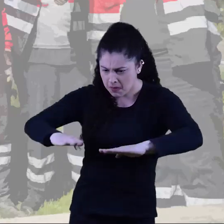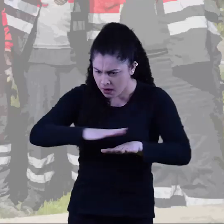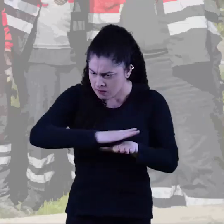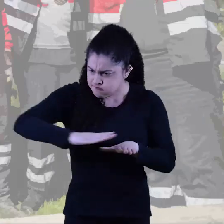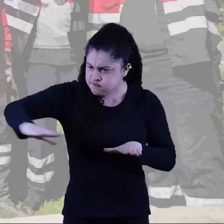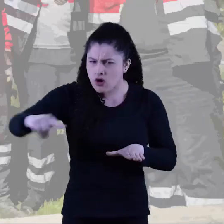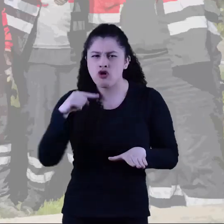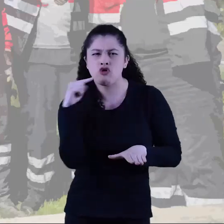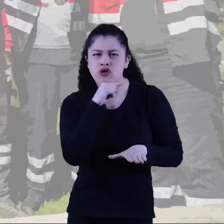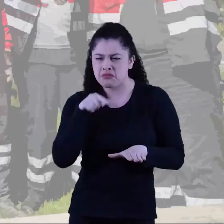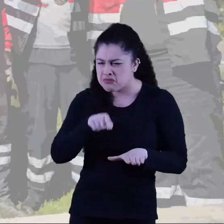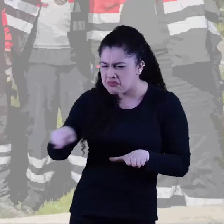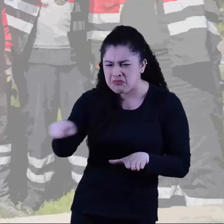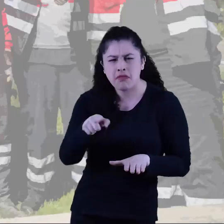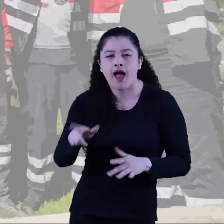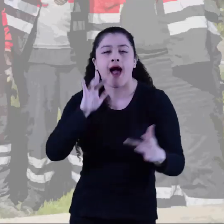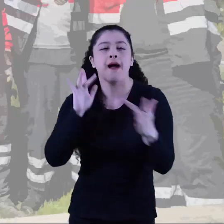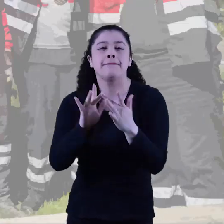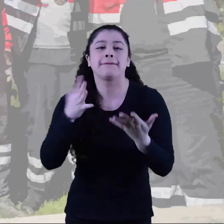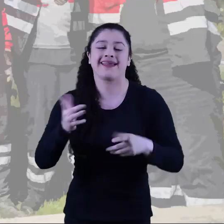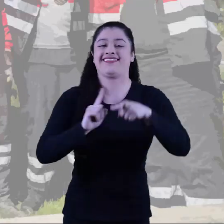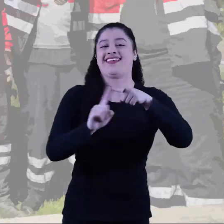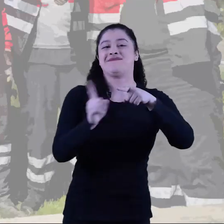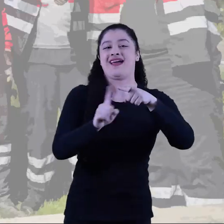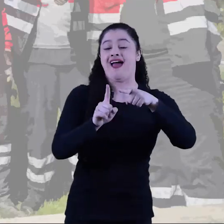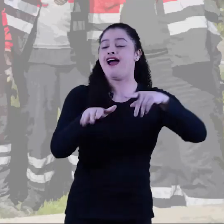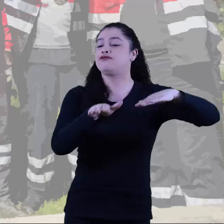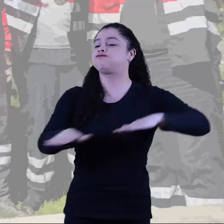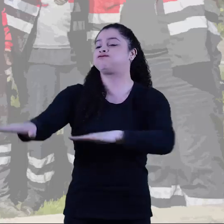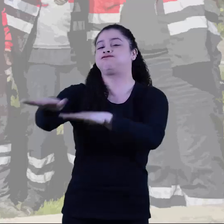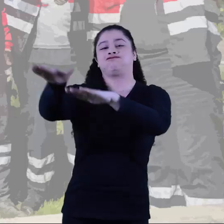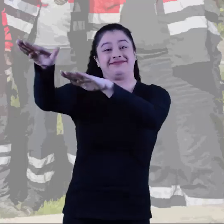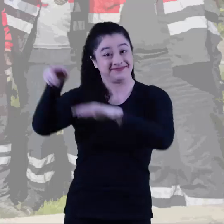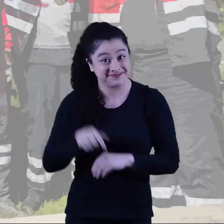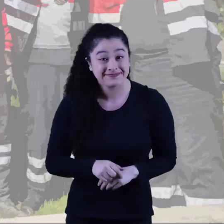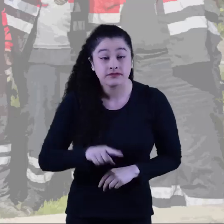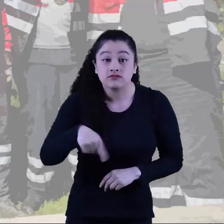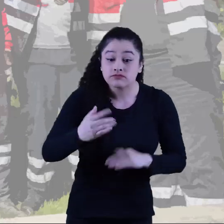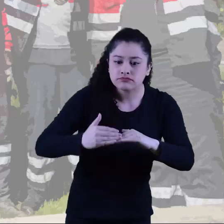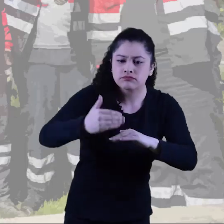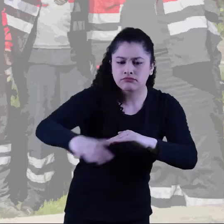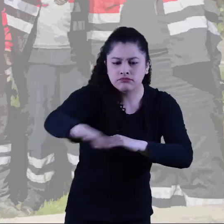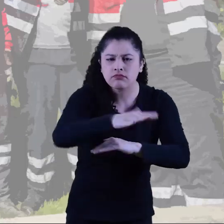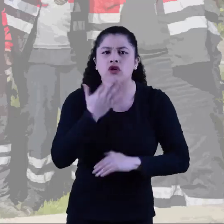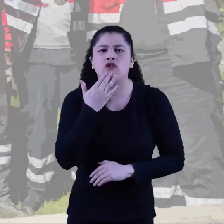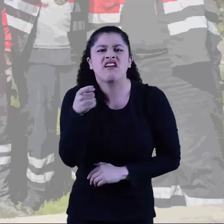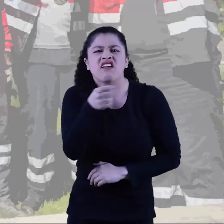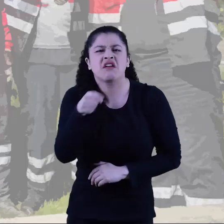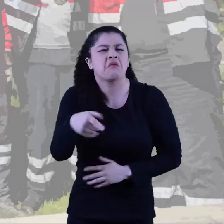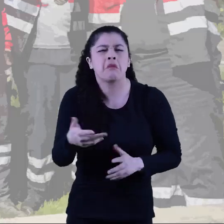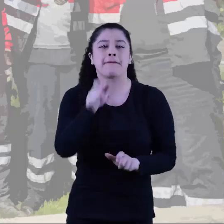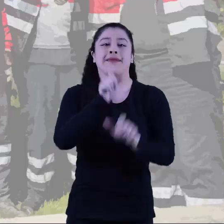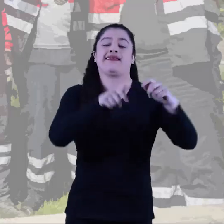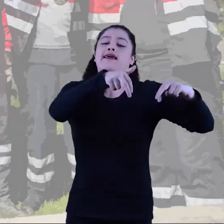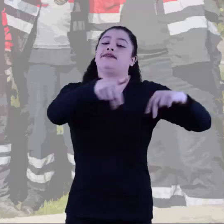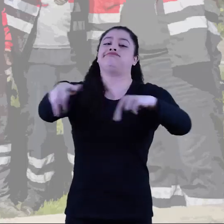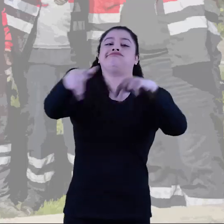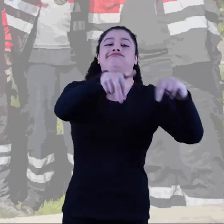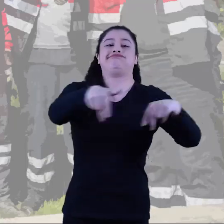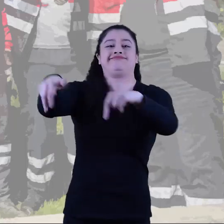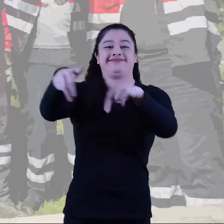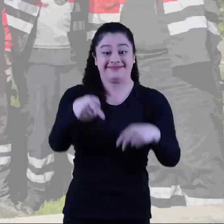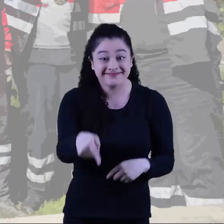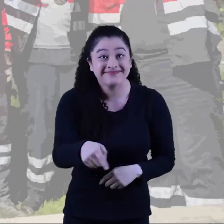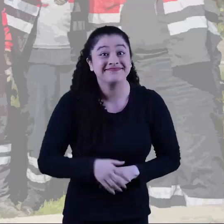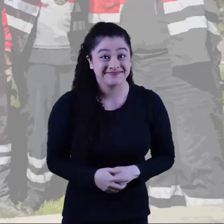En este corredor se ha construido el carril de Transmilenio con concreto estampado rojo y estas zonas grises se